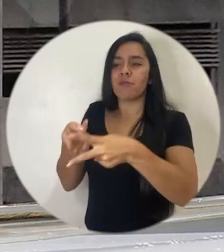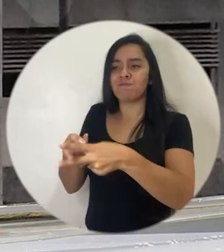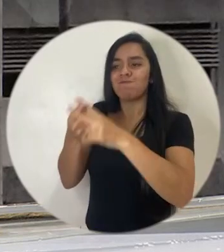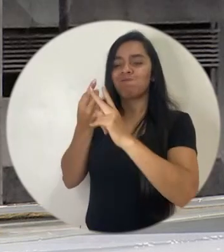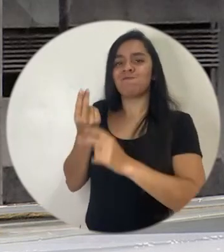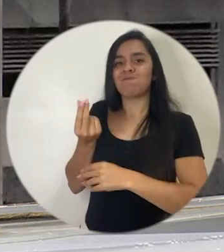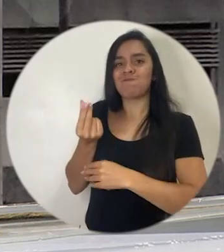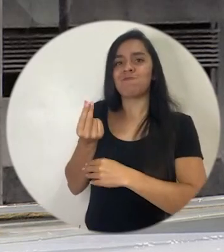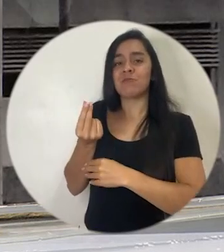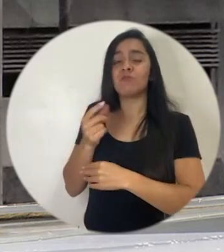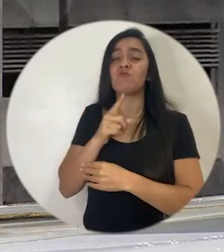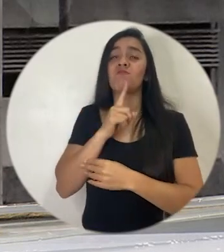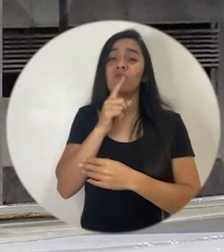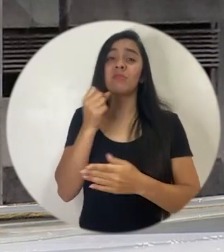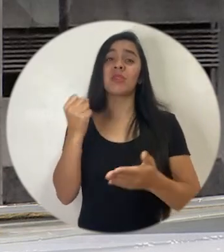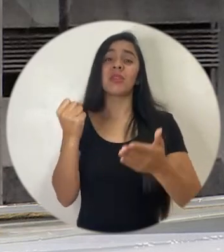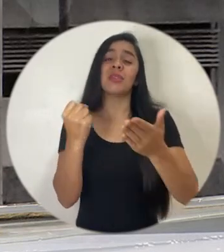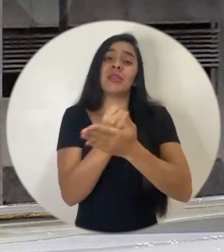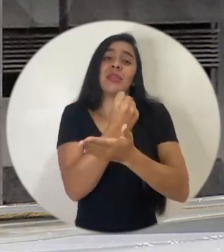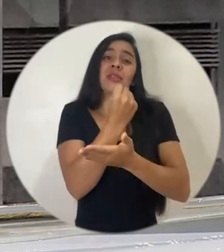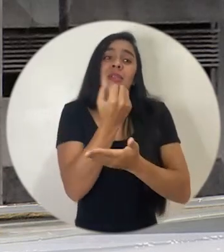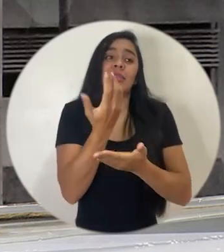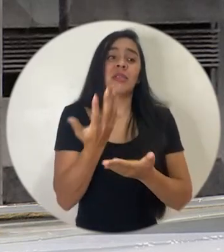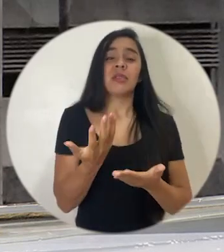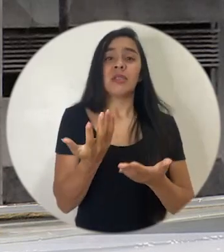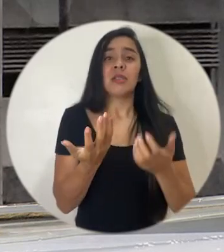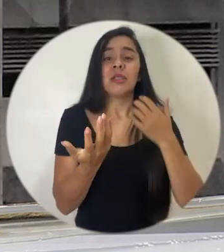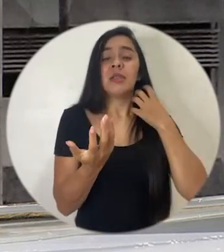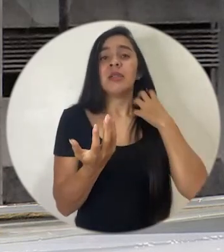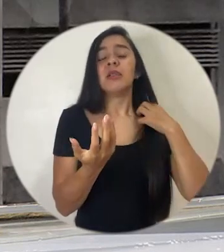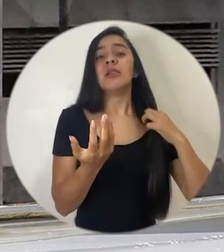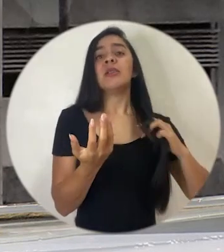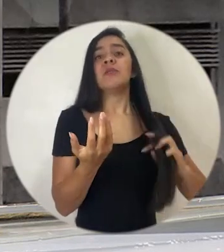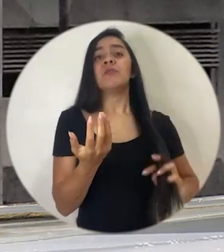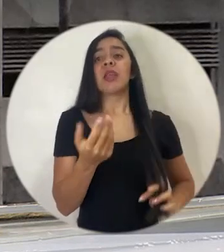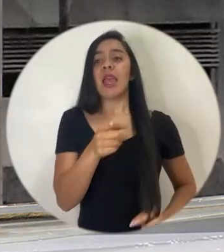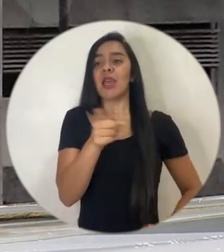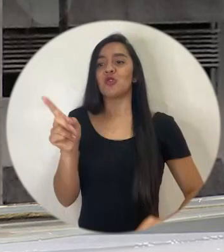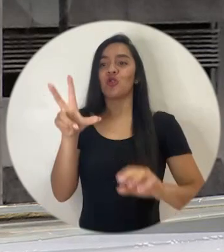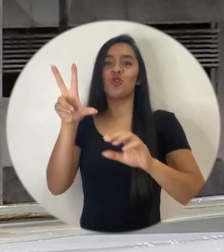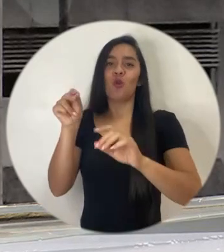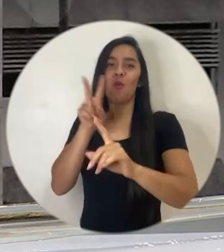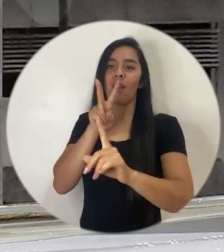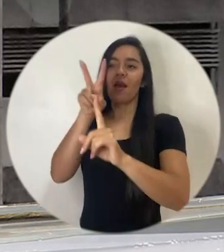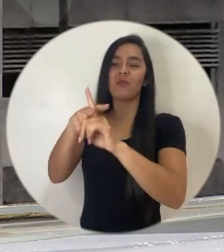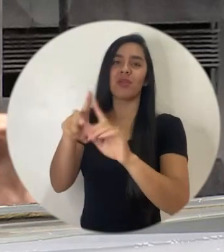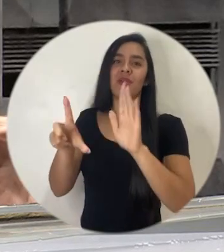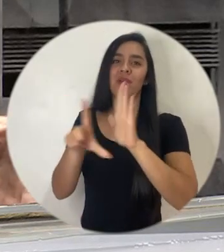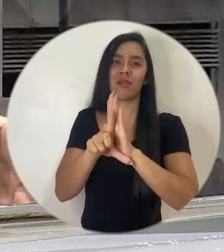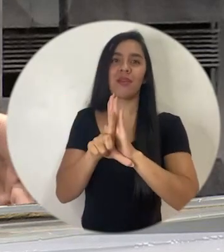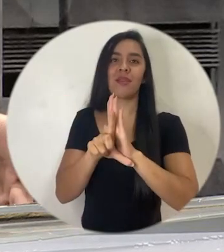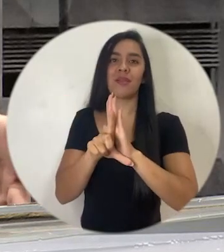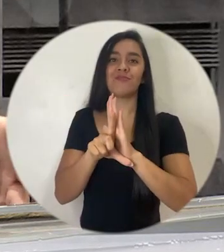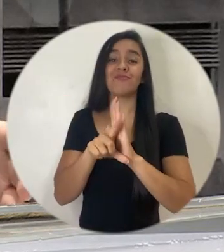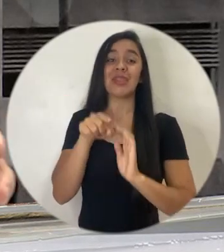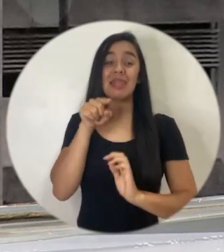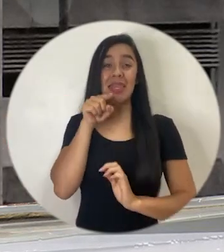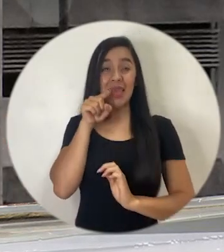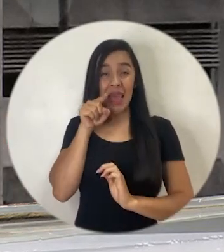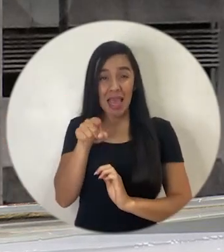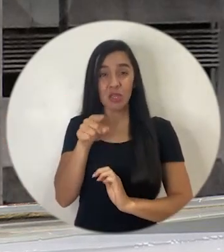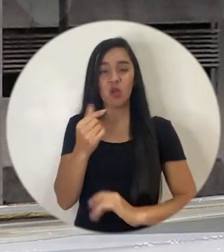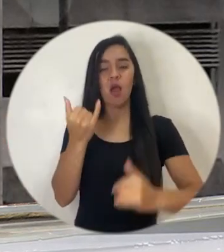absolutamente desfasados de la regulación misma.